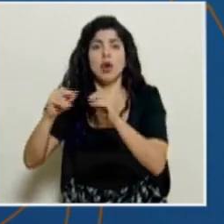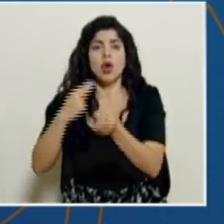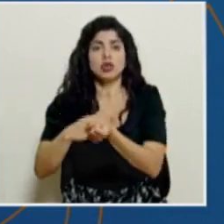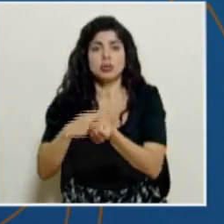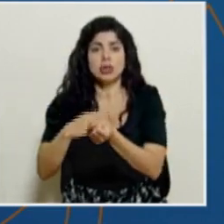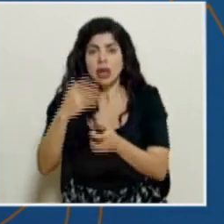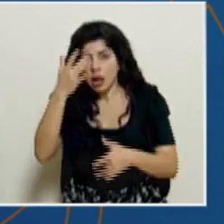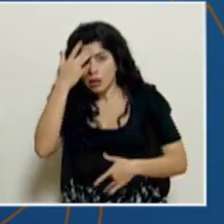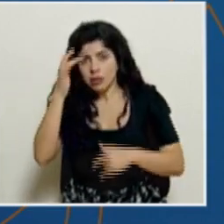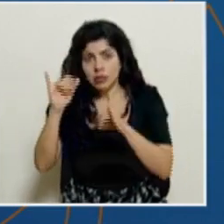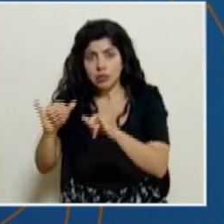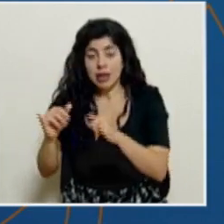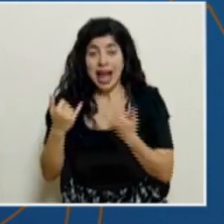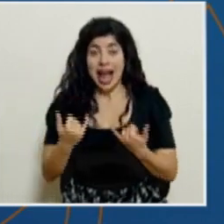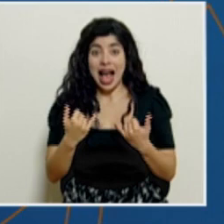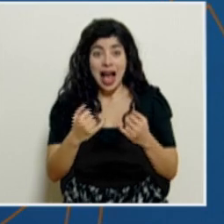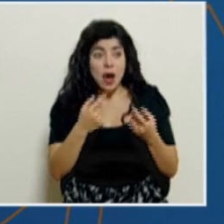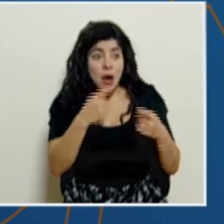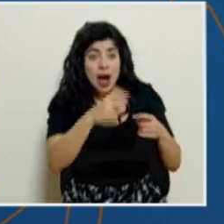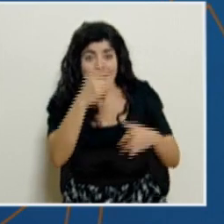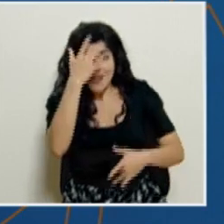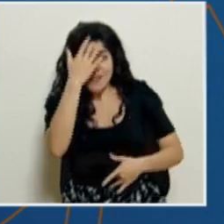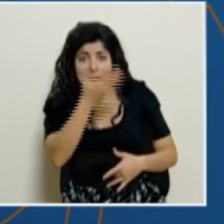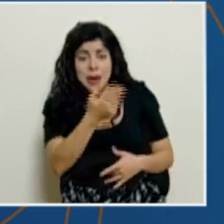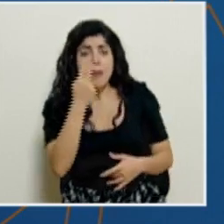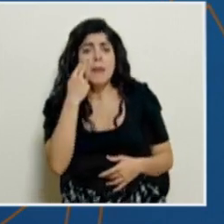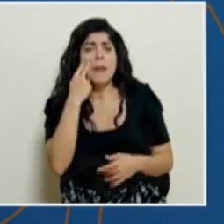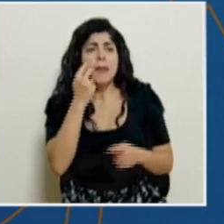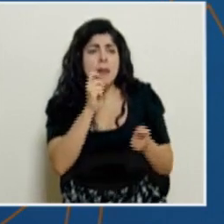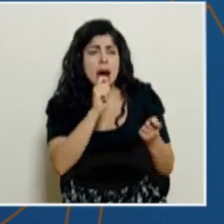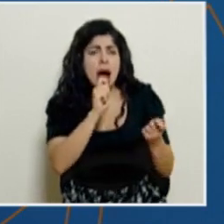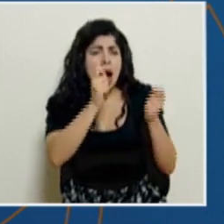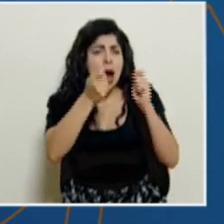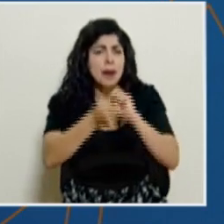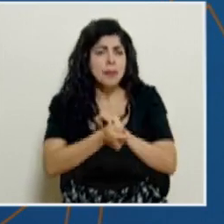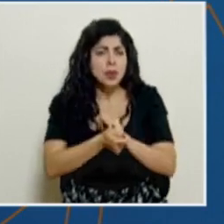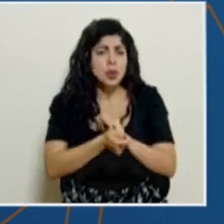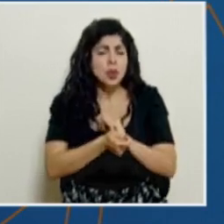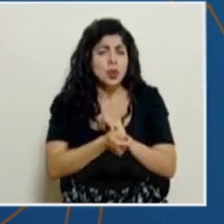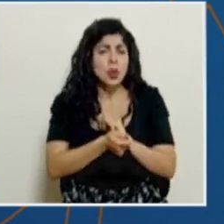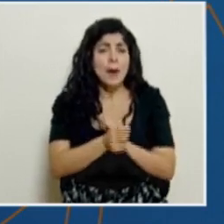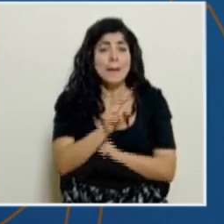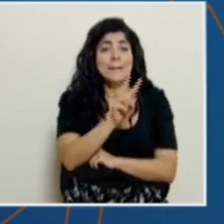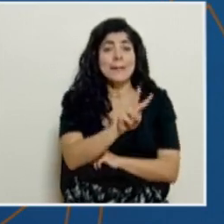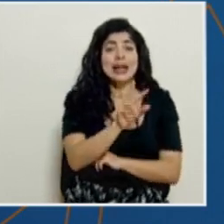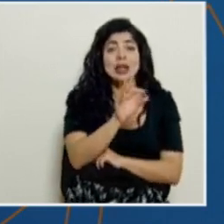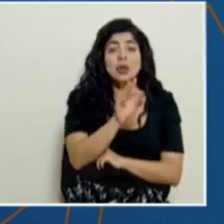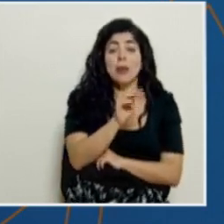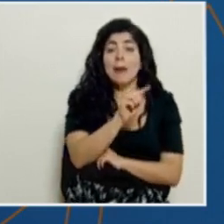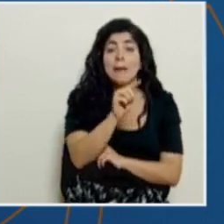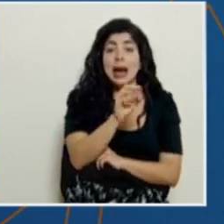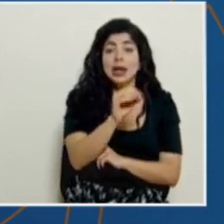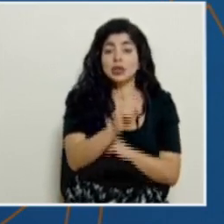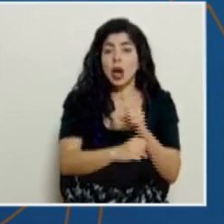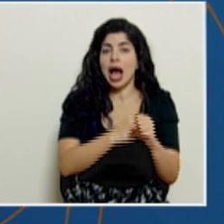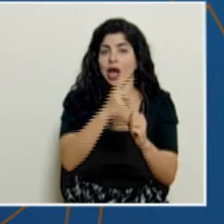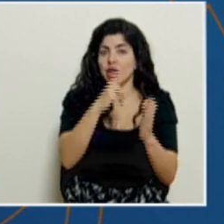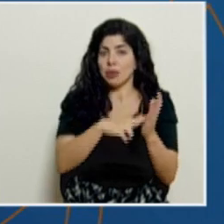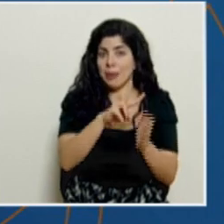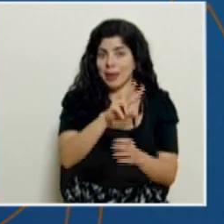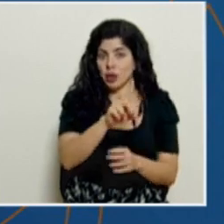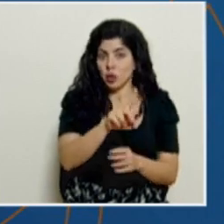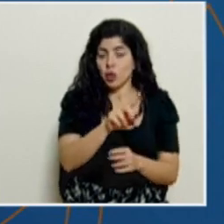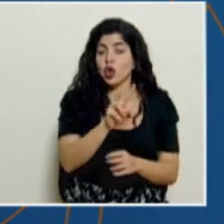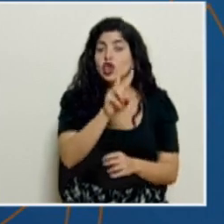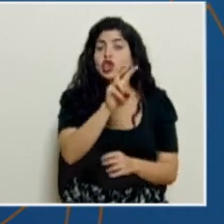comportamiento actual de casos, podemos ver cómo hemos variado. El 29 de marzo del 2021, teníamos